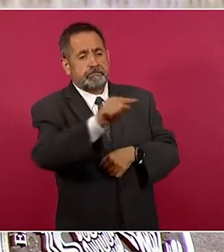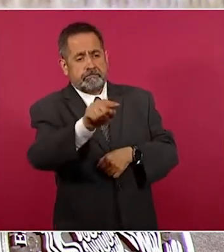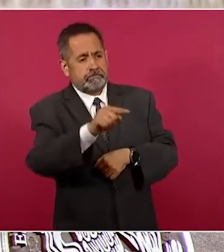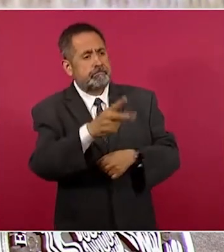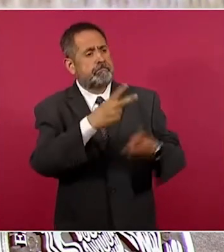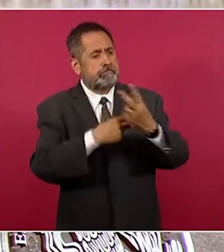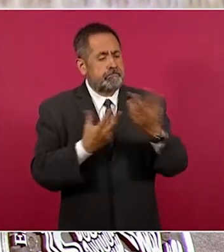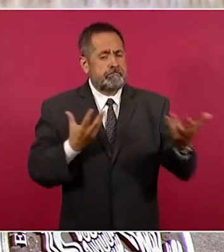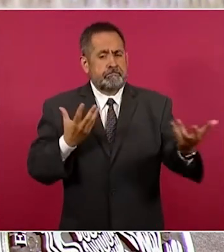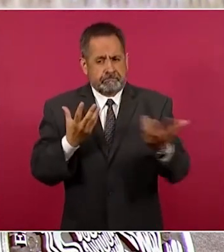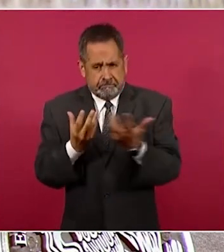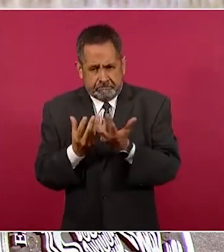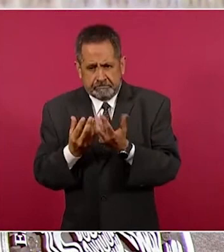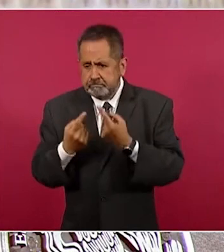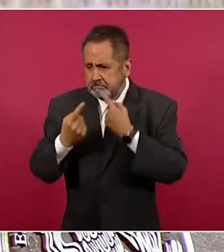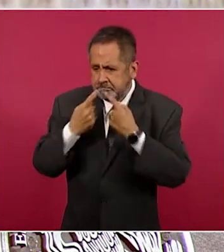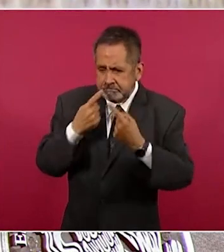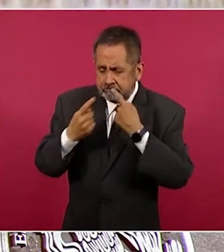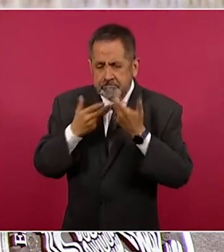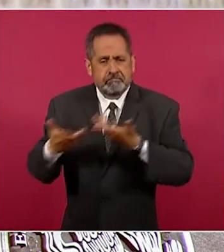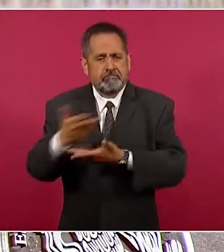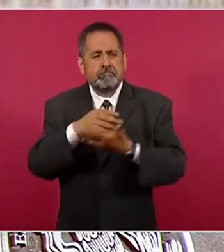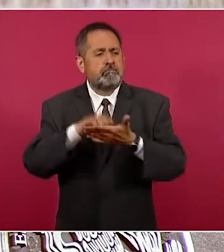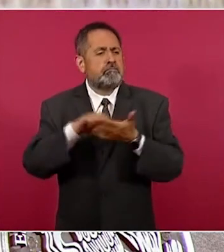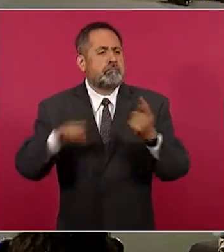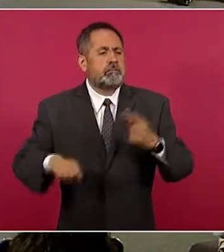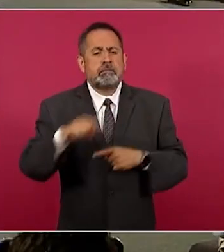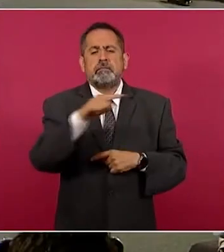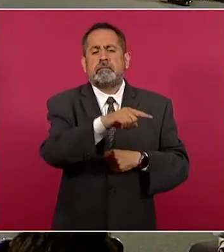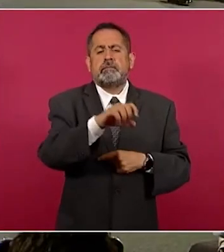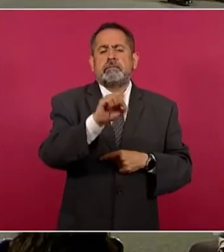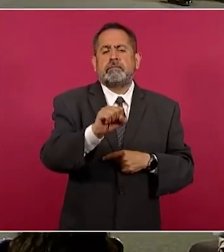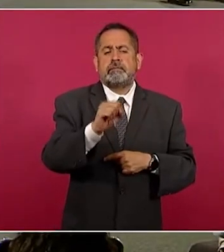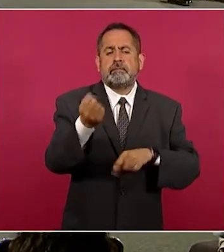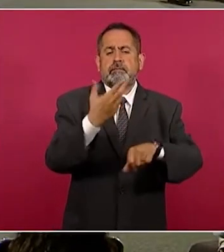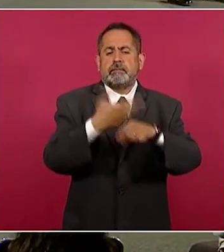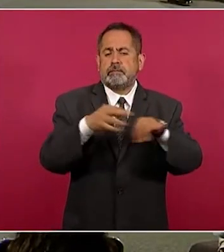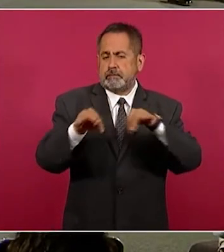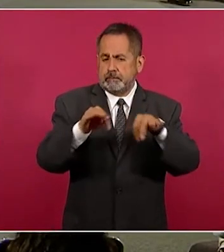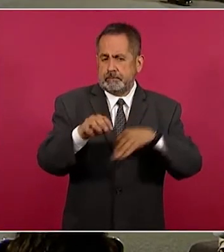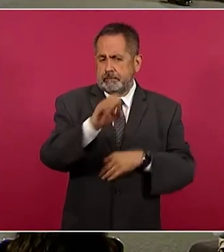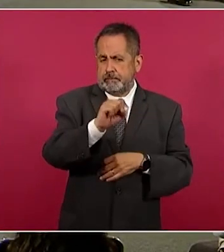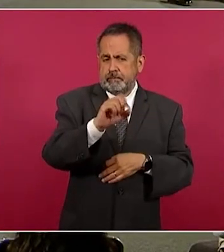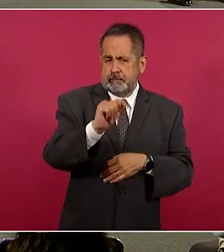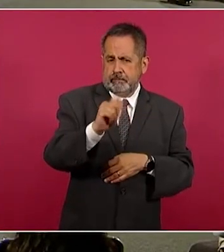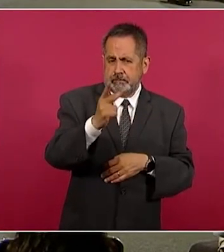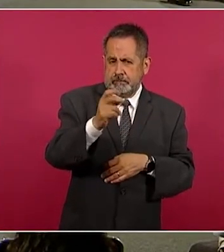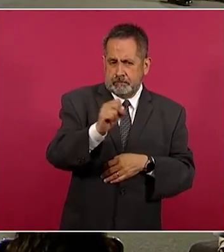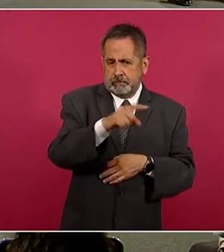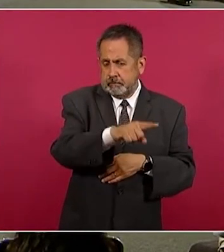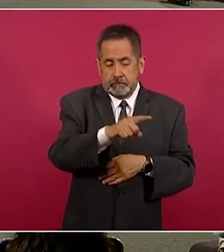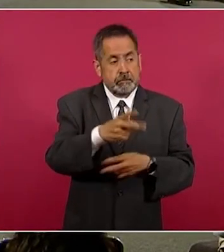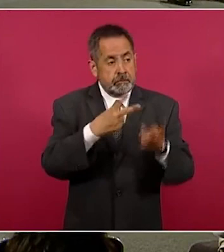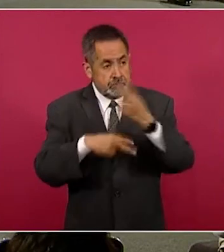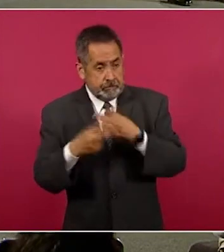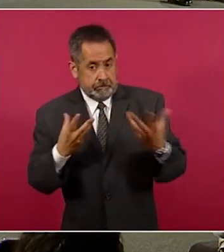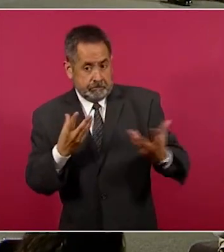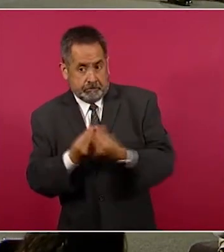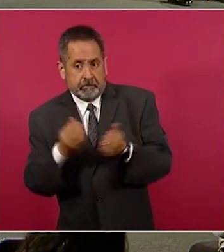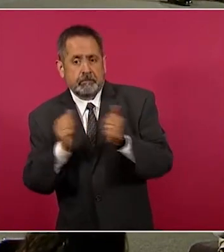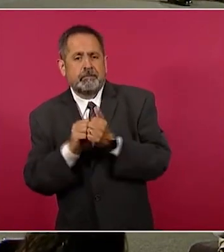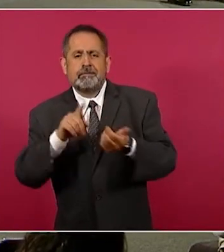mesas por mencionar la Secretaría del Trabajo y Precisión Social en la mesa de situación sindical en la que